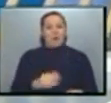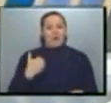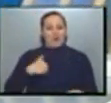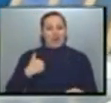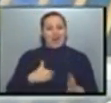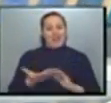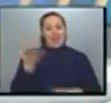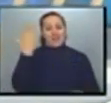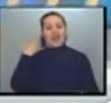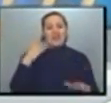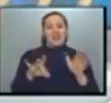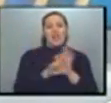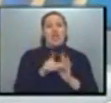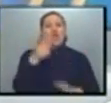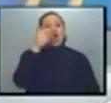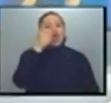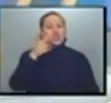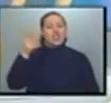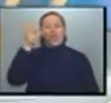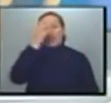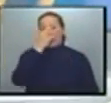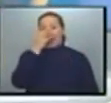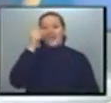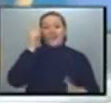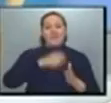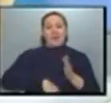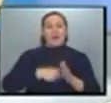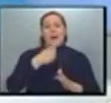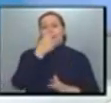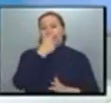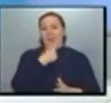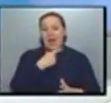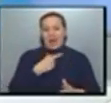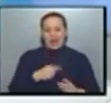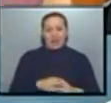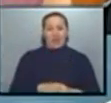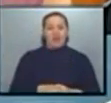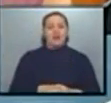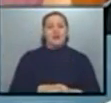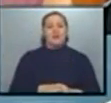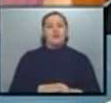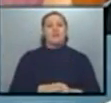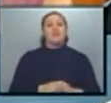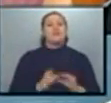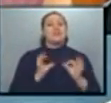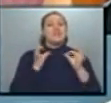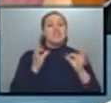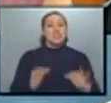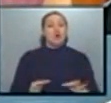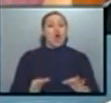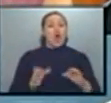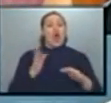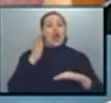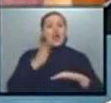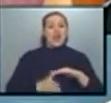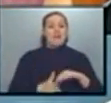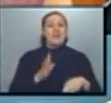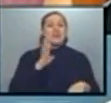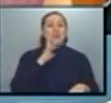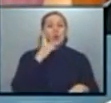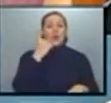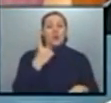el decreto 820 firmado, entre otros, por el presidente Mauricio Macri llevó ese límite al 51%